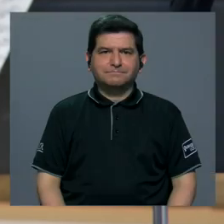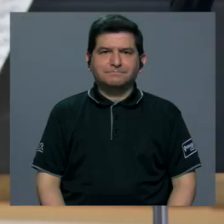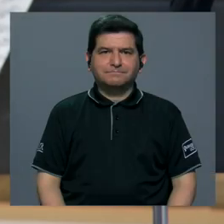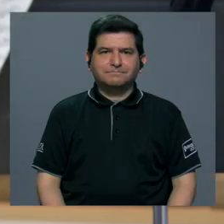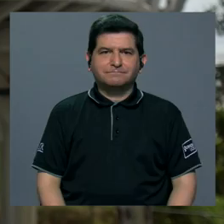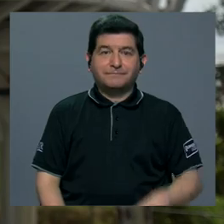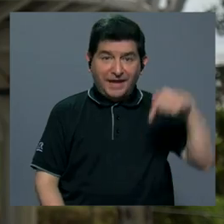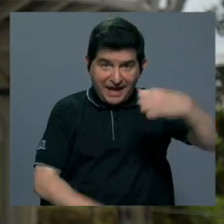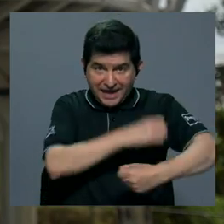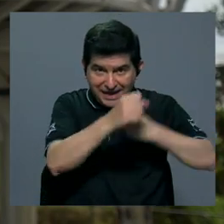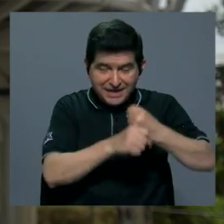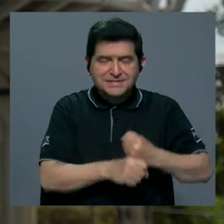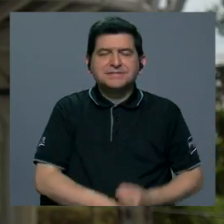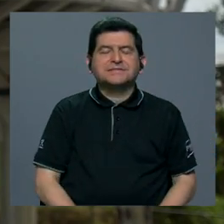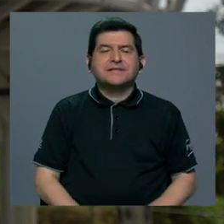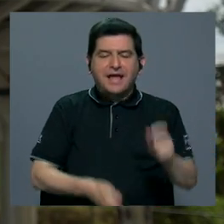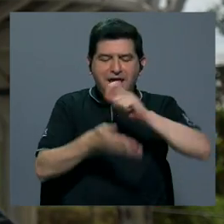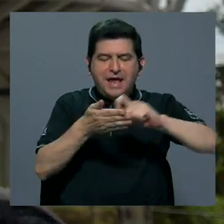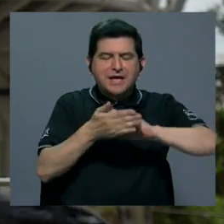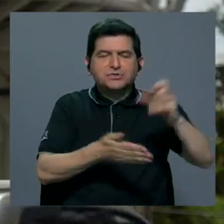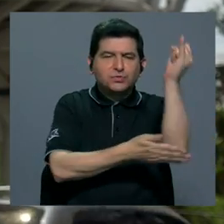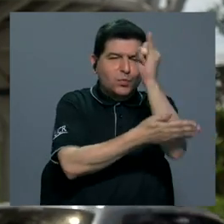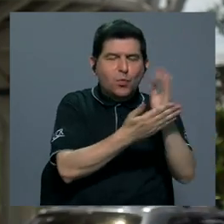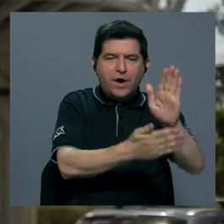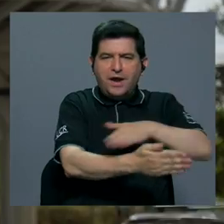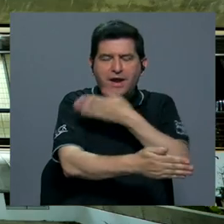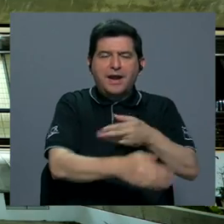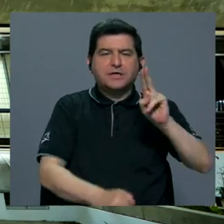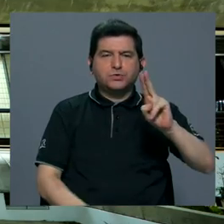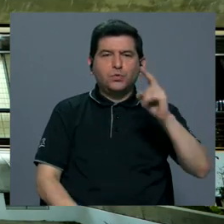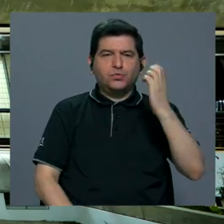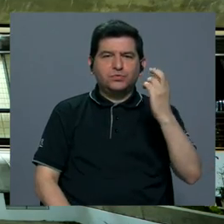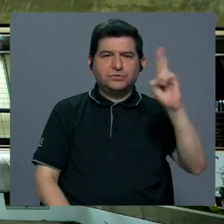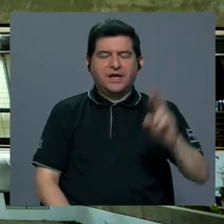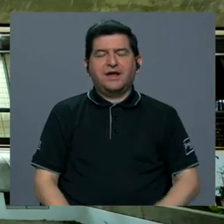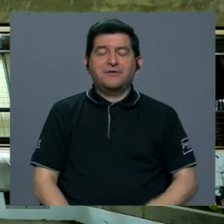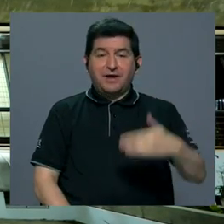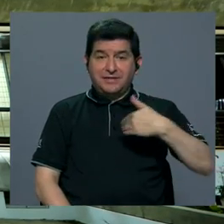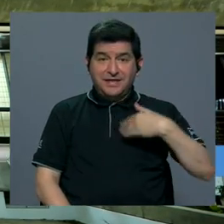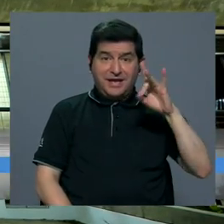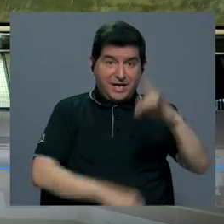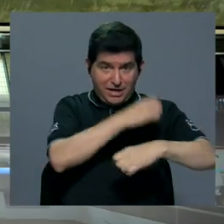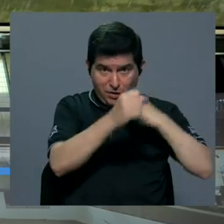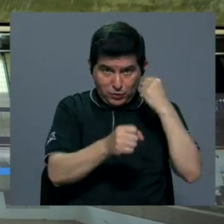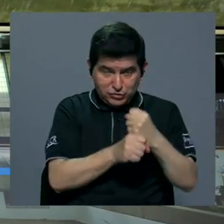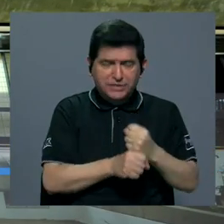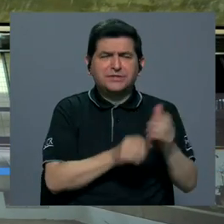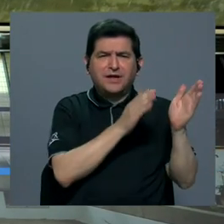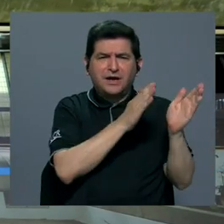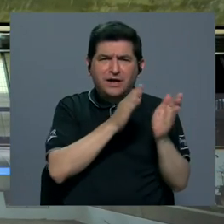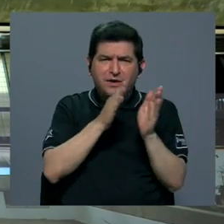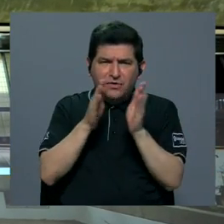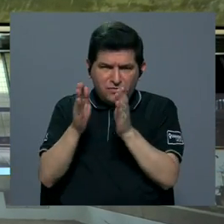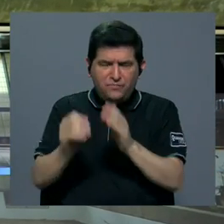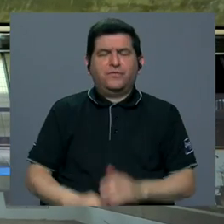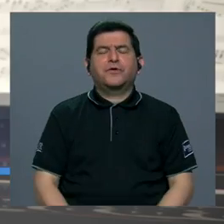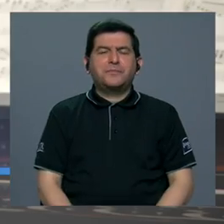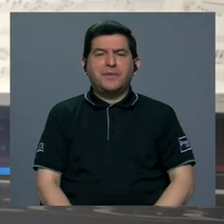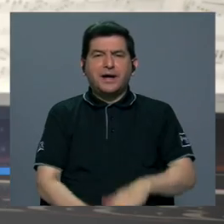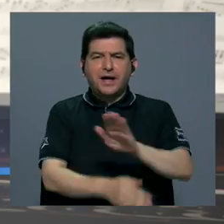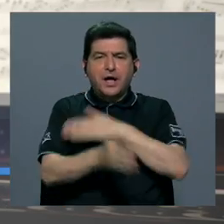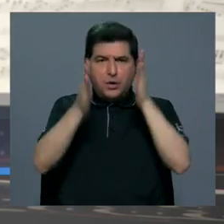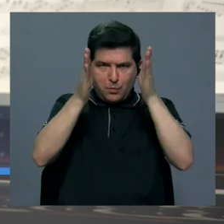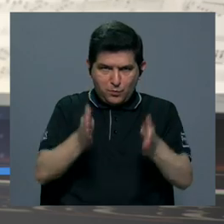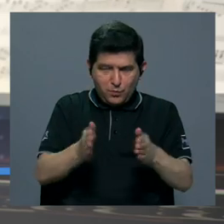Este año la Escuela de Artes Musicales de la Universidad de Costa Rica cumple 80 años de formar a